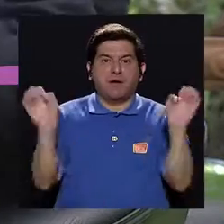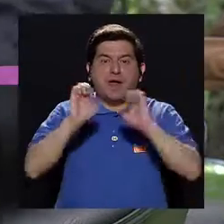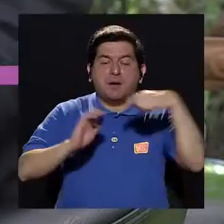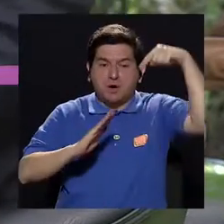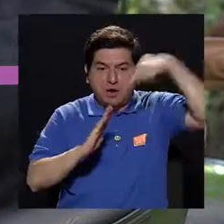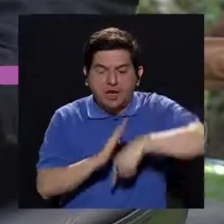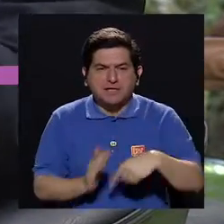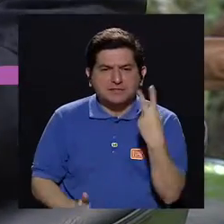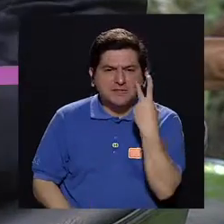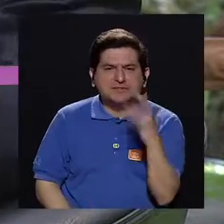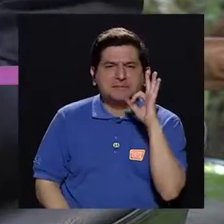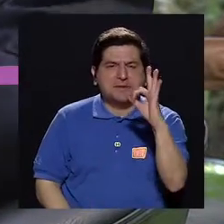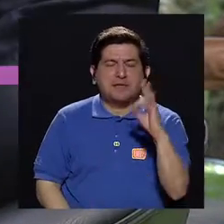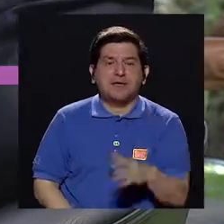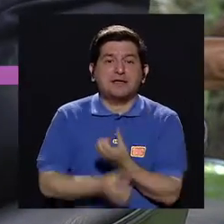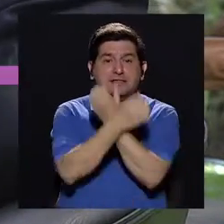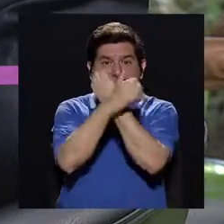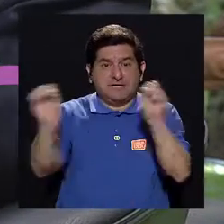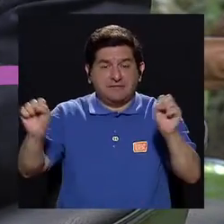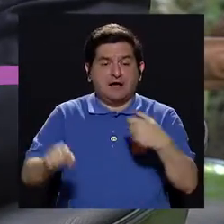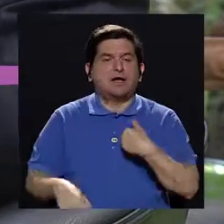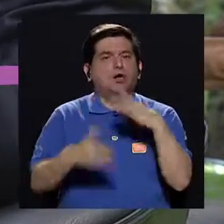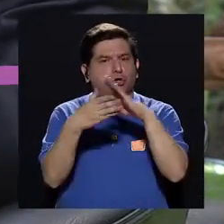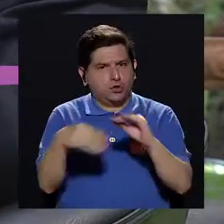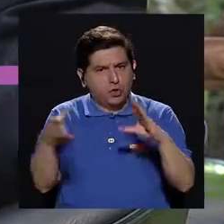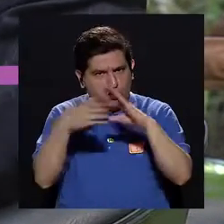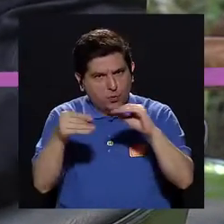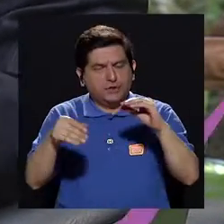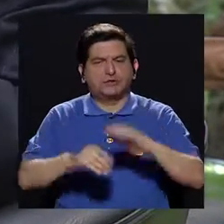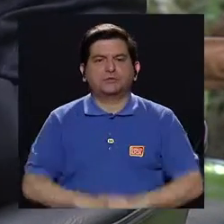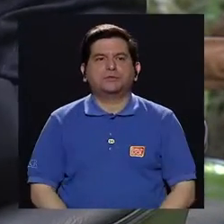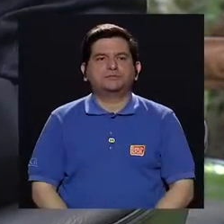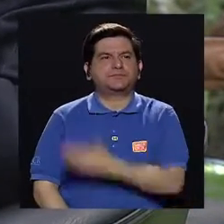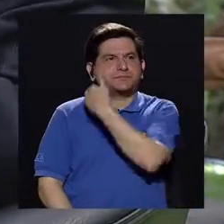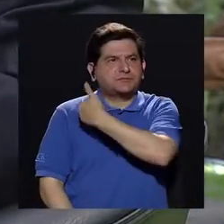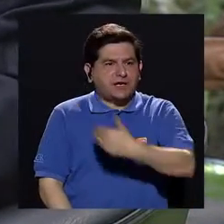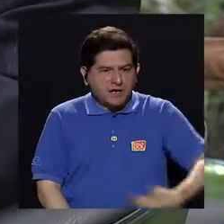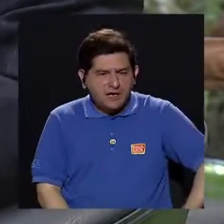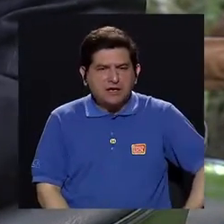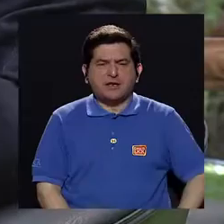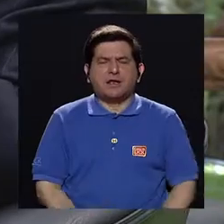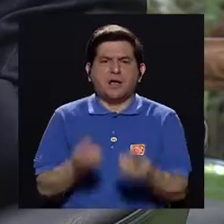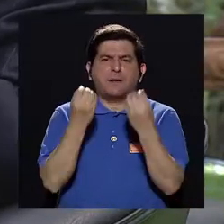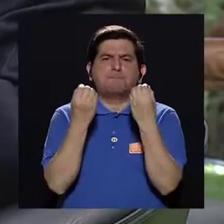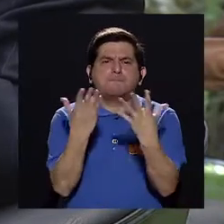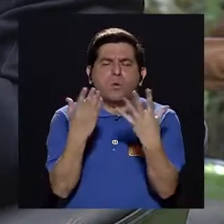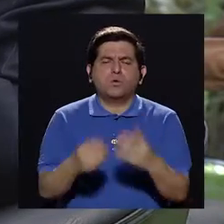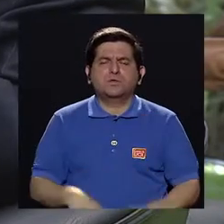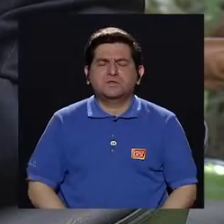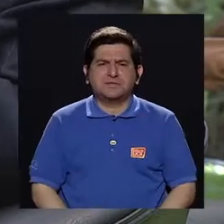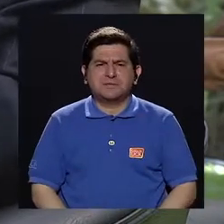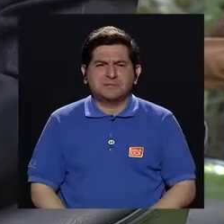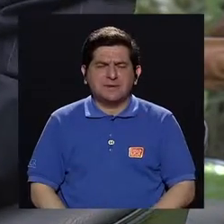graves se detectan muy bien y se salvan. Mire, yo le puedo contar que en Heredia, que llega a tanto trauma,